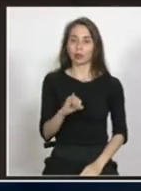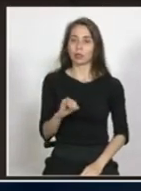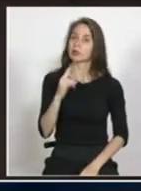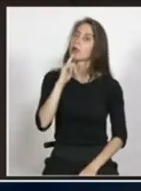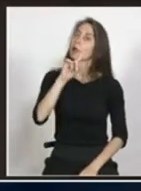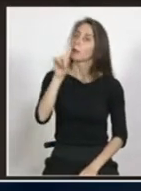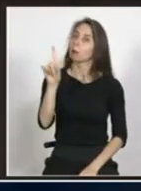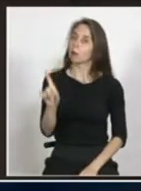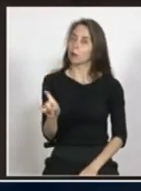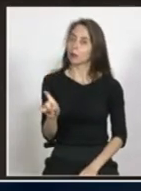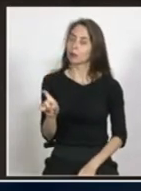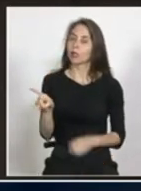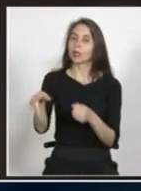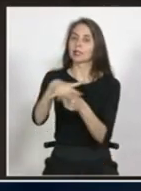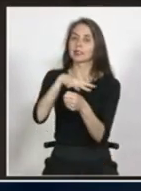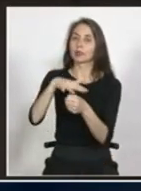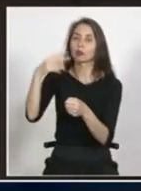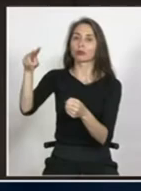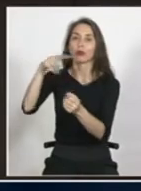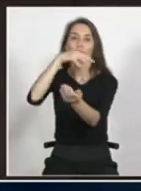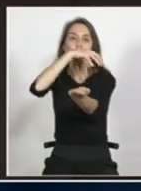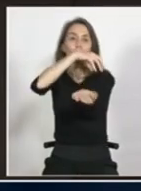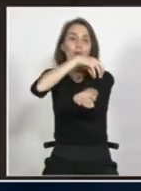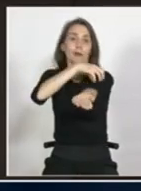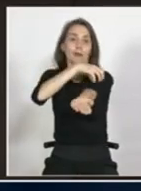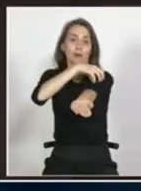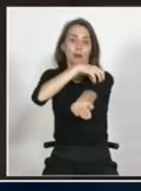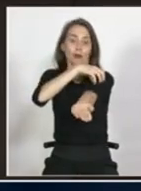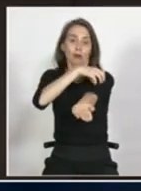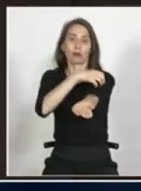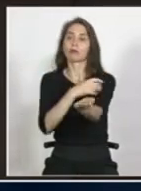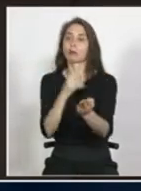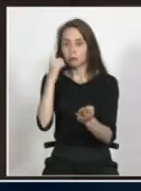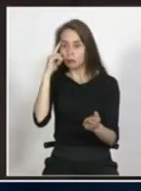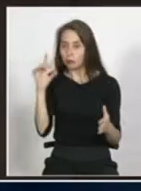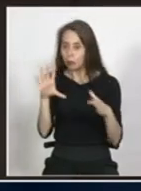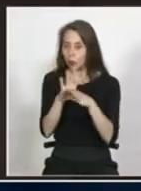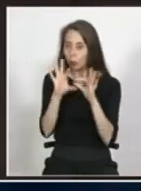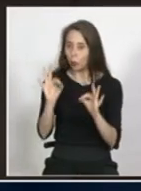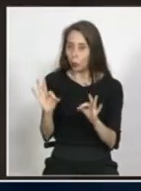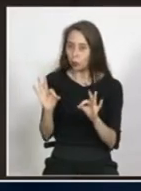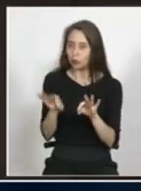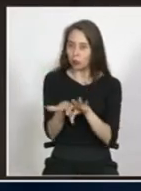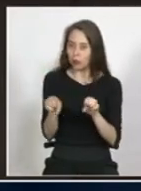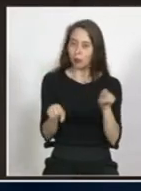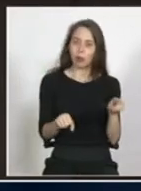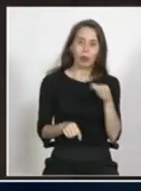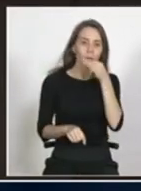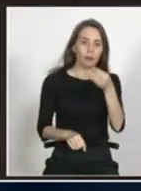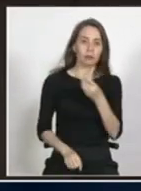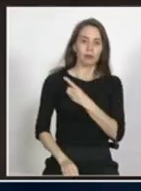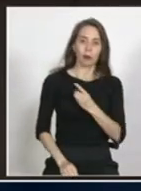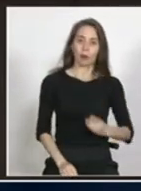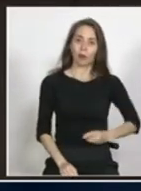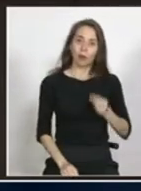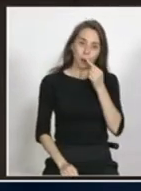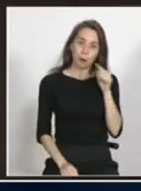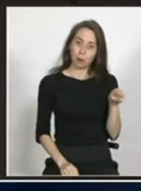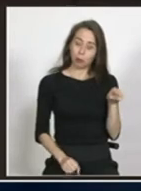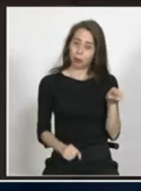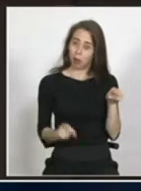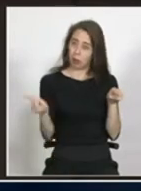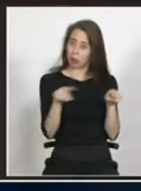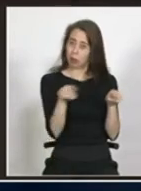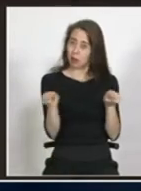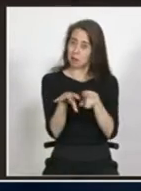preguntarle, en el fondo, cuál es la situación en su región, y si coincide un poco con el diagnóstico que hace el diputado, y quizás responder